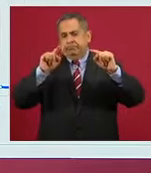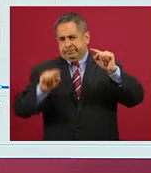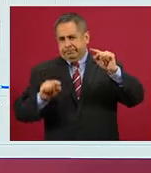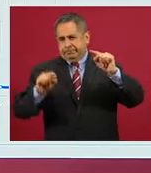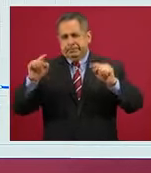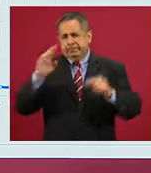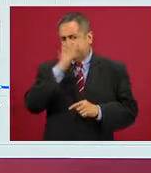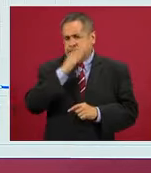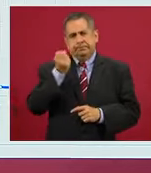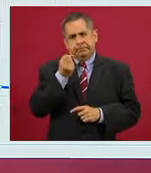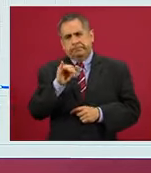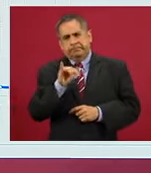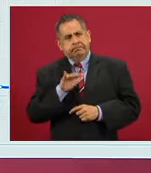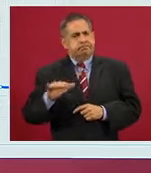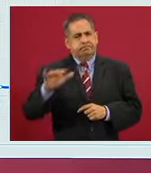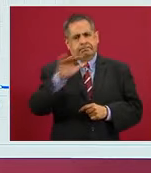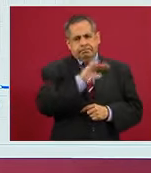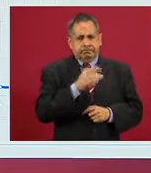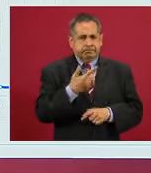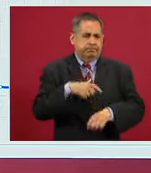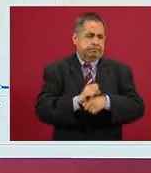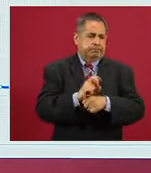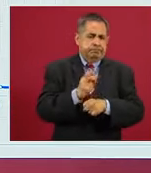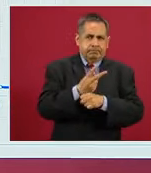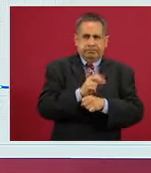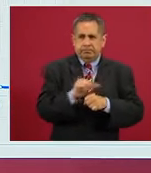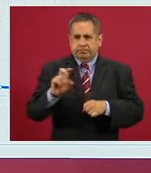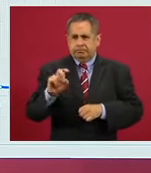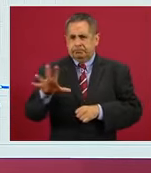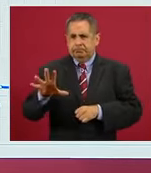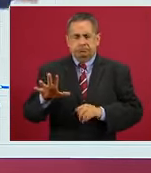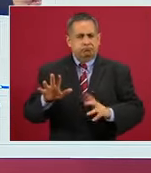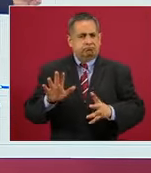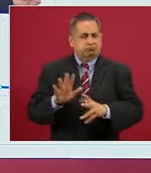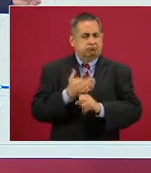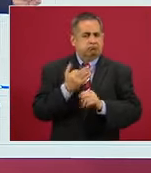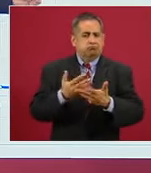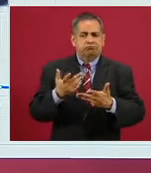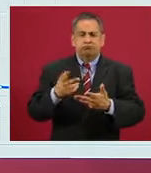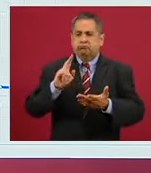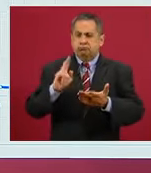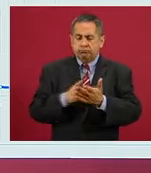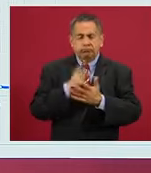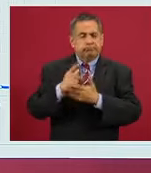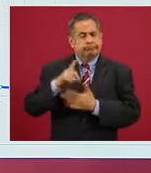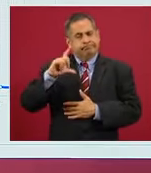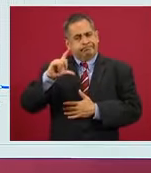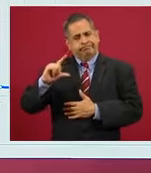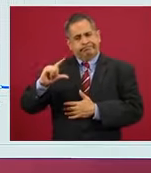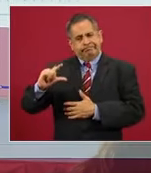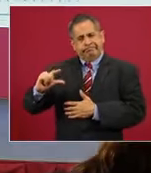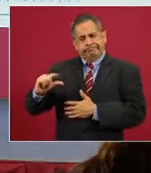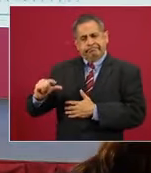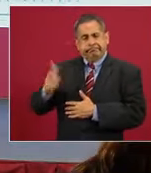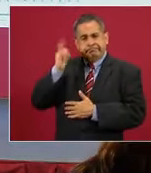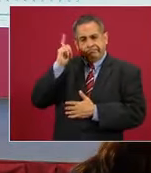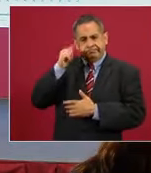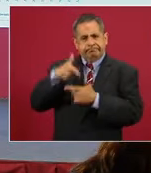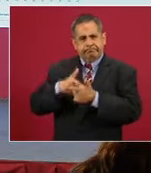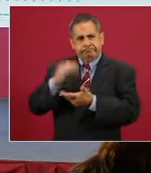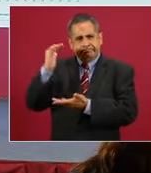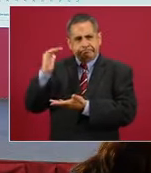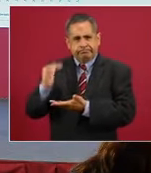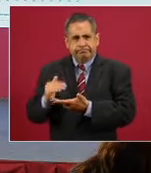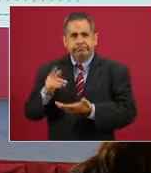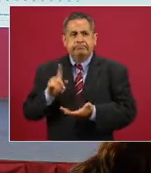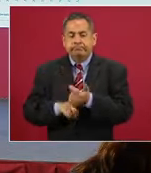regresó entre la semana 32 y la semana 35. Nuevamente está la baja, ojalá que se mantenga, pero en todo momento